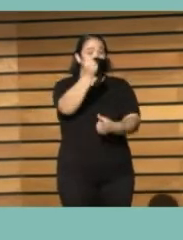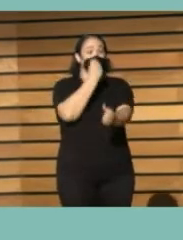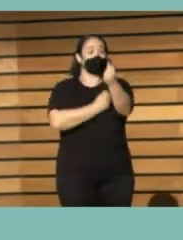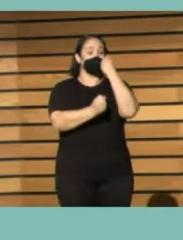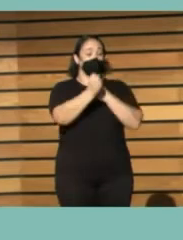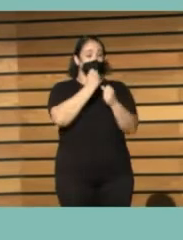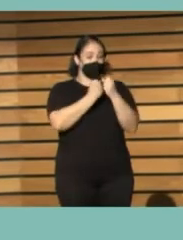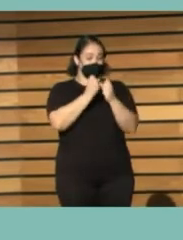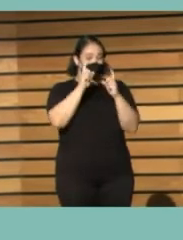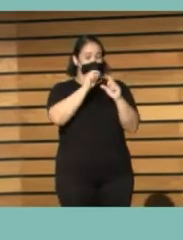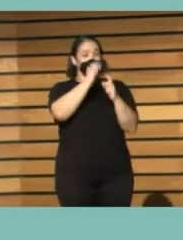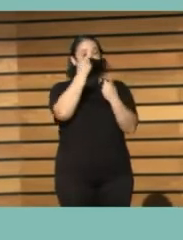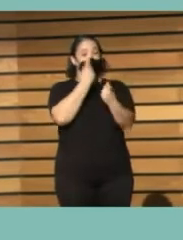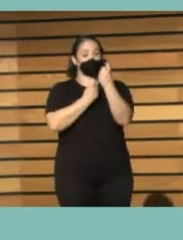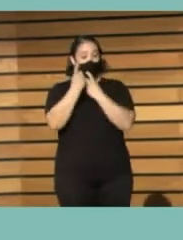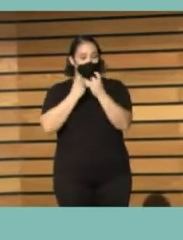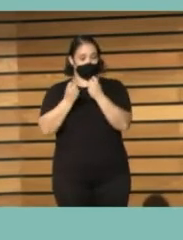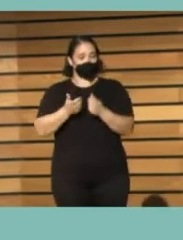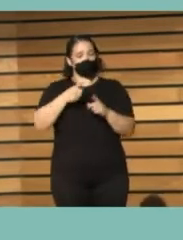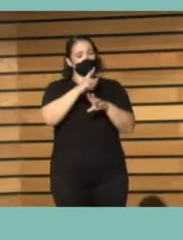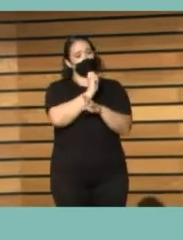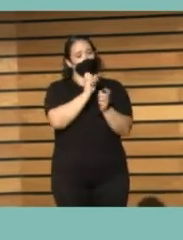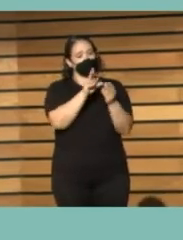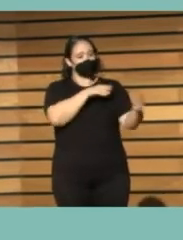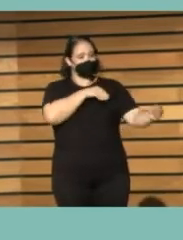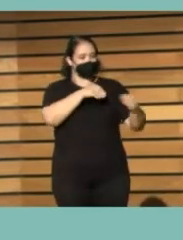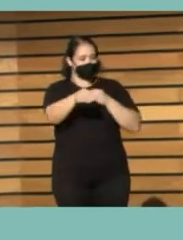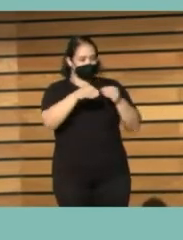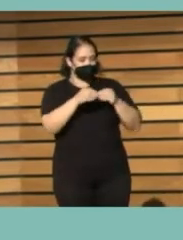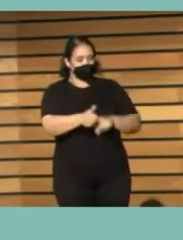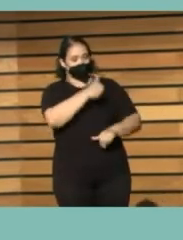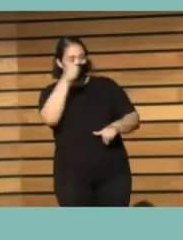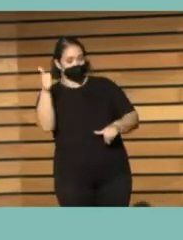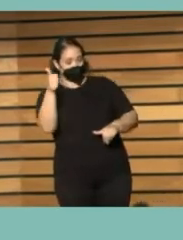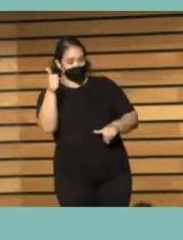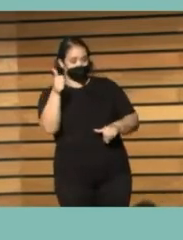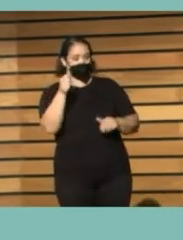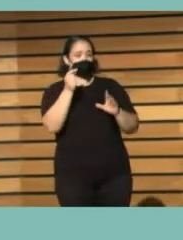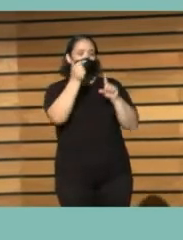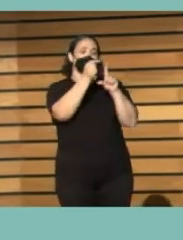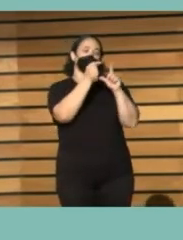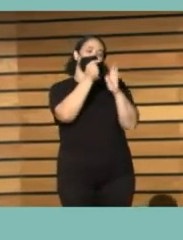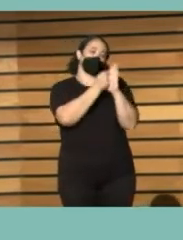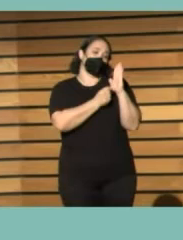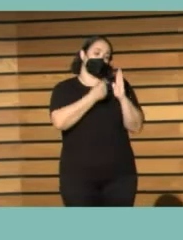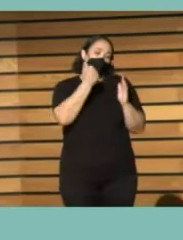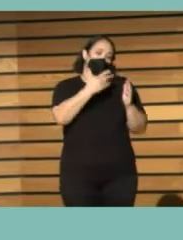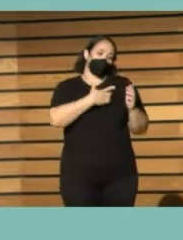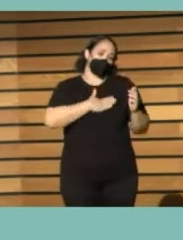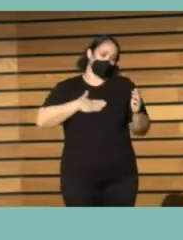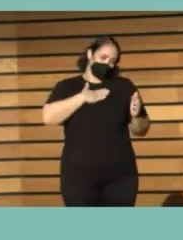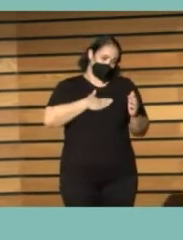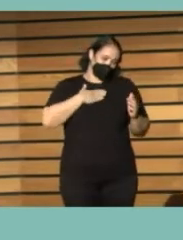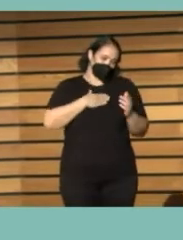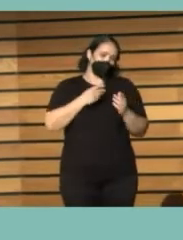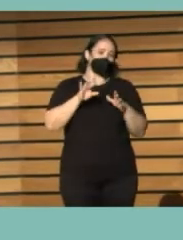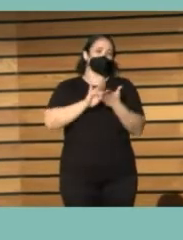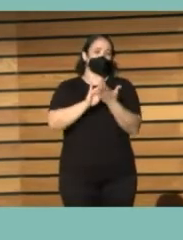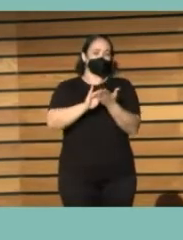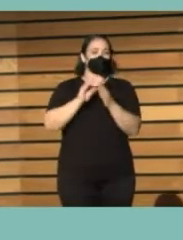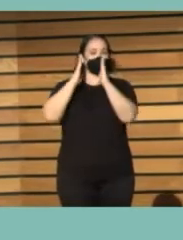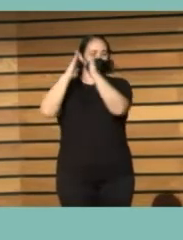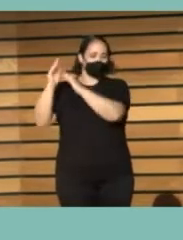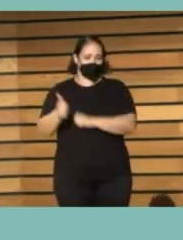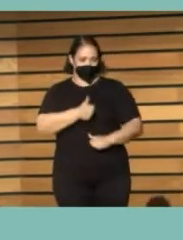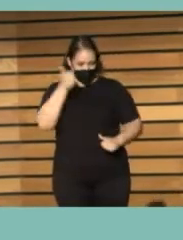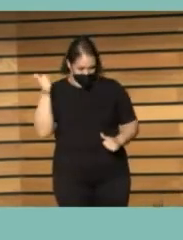número de cuestionarios cumplimentados, una mayor flexibilidad, permitiendo que los datos sean más útiles para la planificación de proyectos y servicios bibliotecarios.